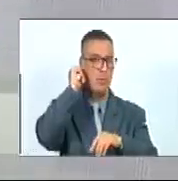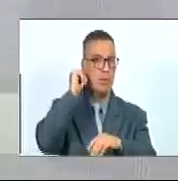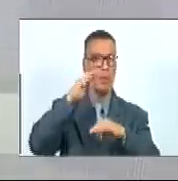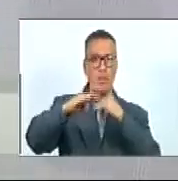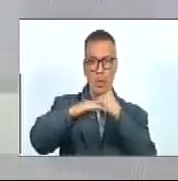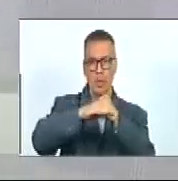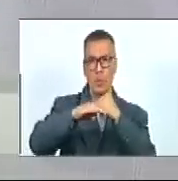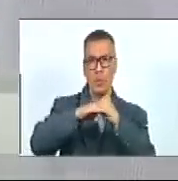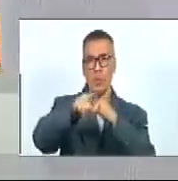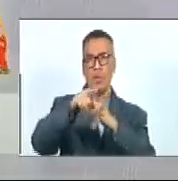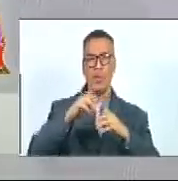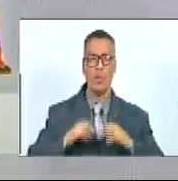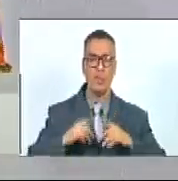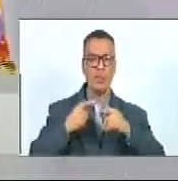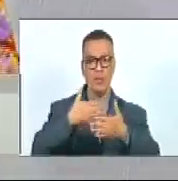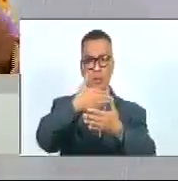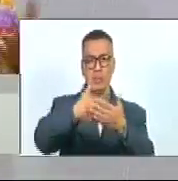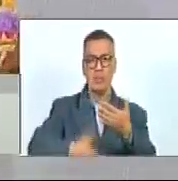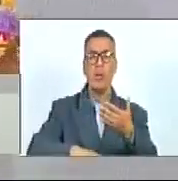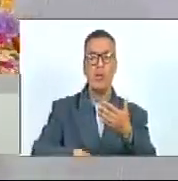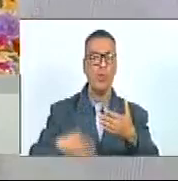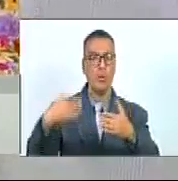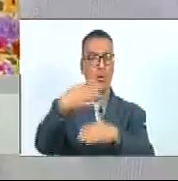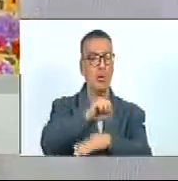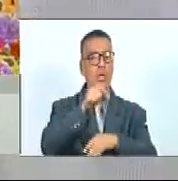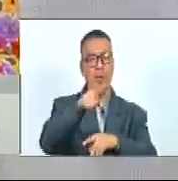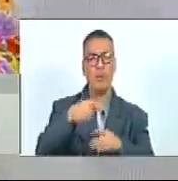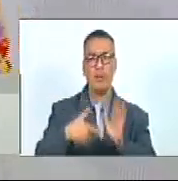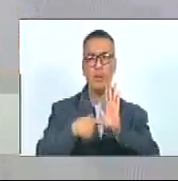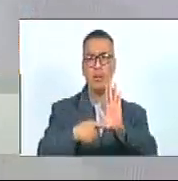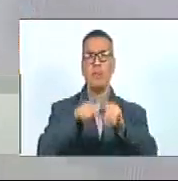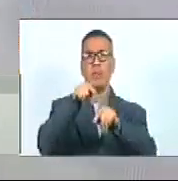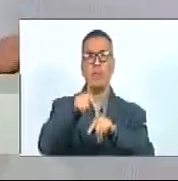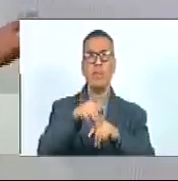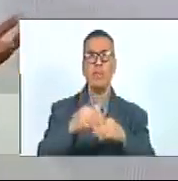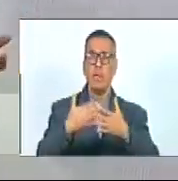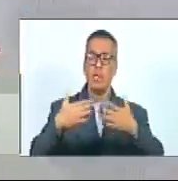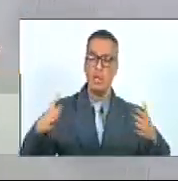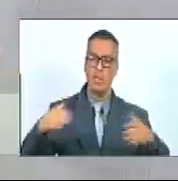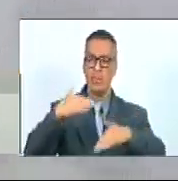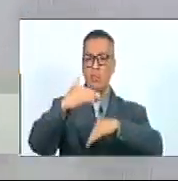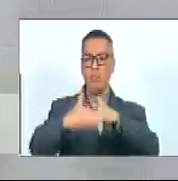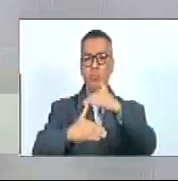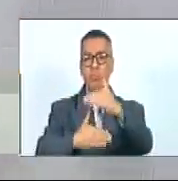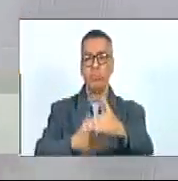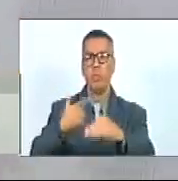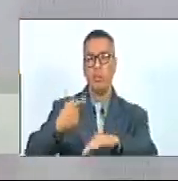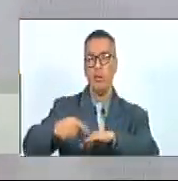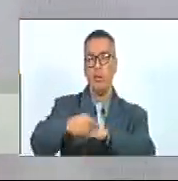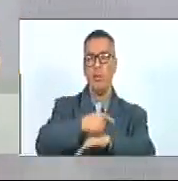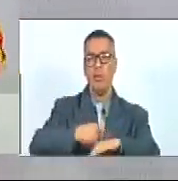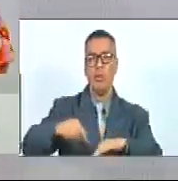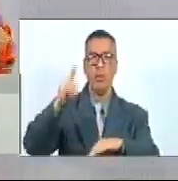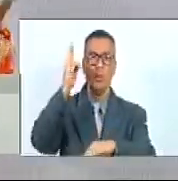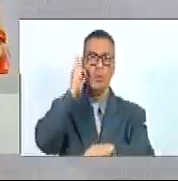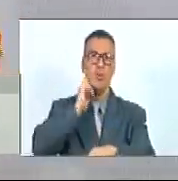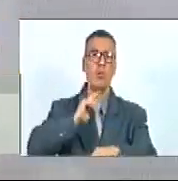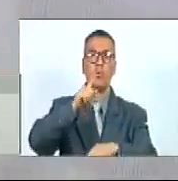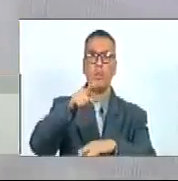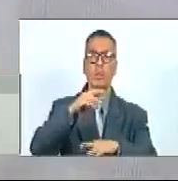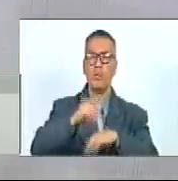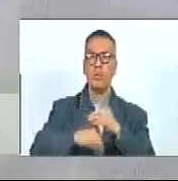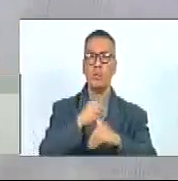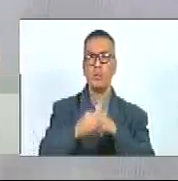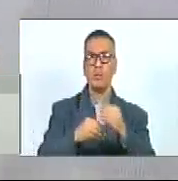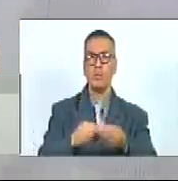en este informe se logró presentar los grandes avances que ha tenido el gobierno bolivariano en materia